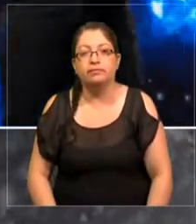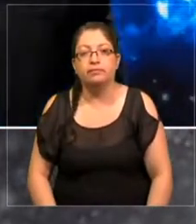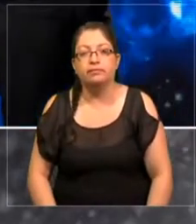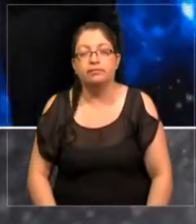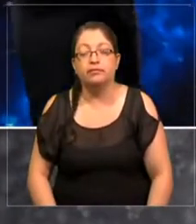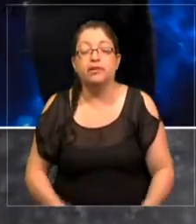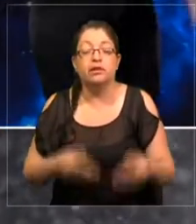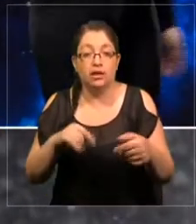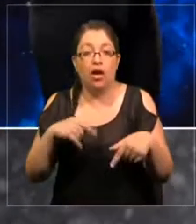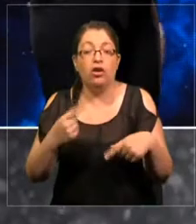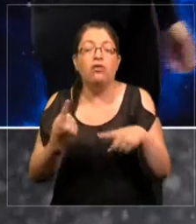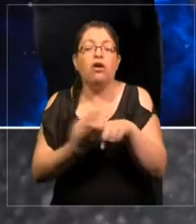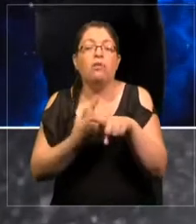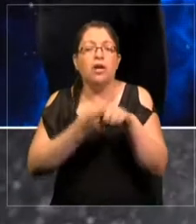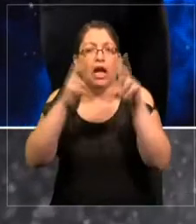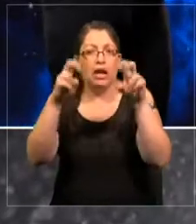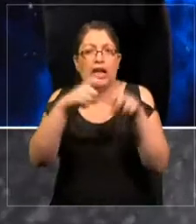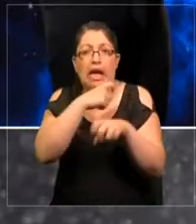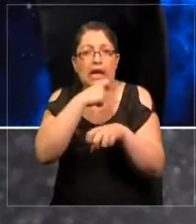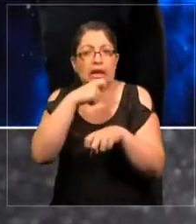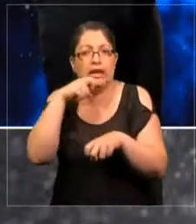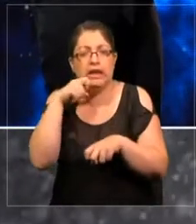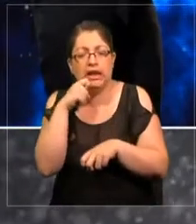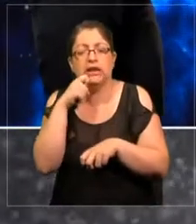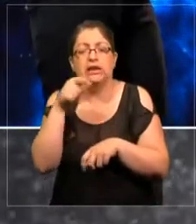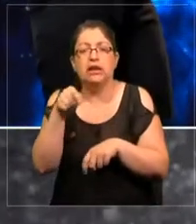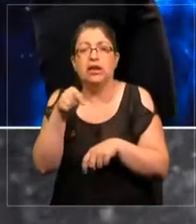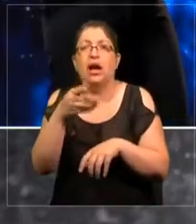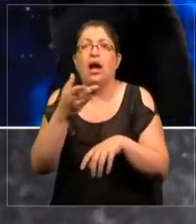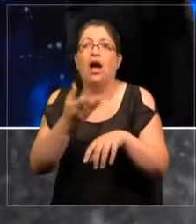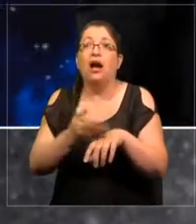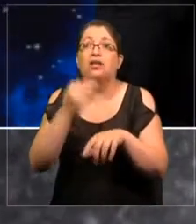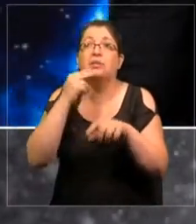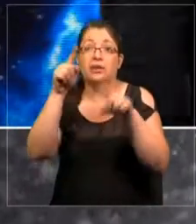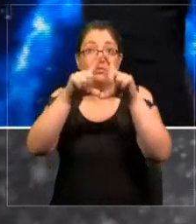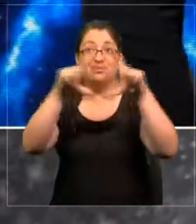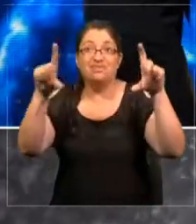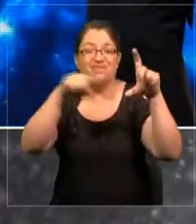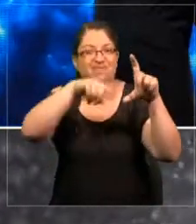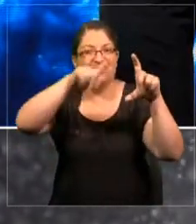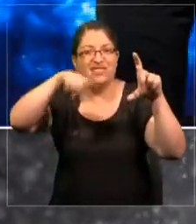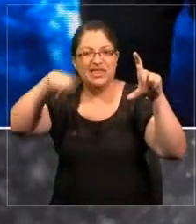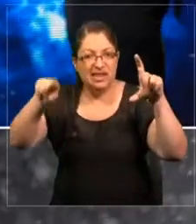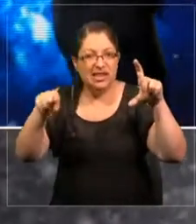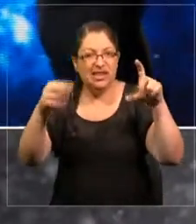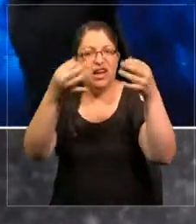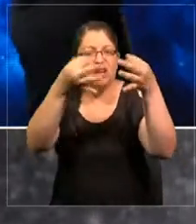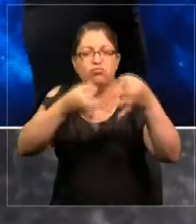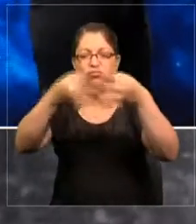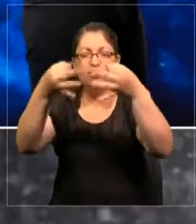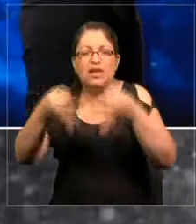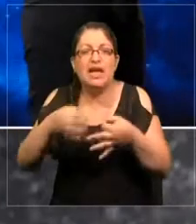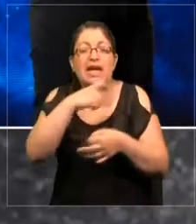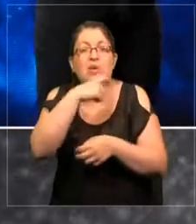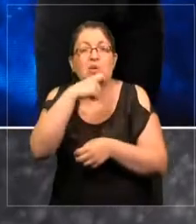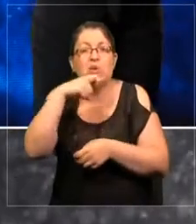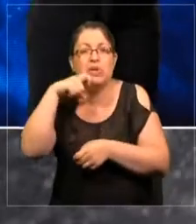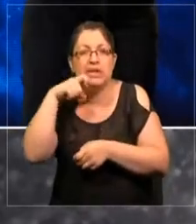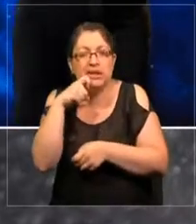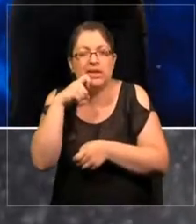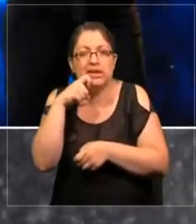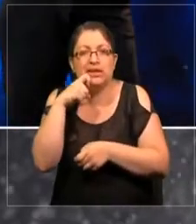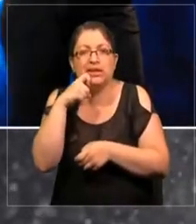Voy a hablar de la sequía, y hay un índice de sequías que